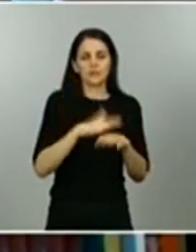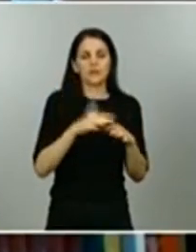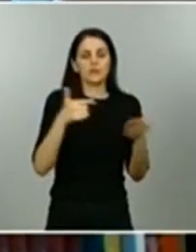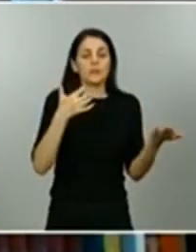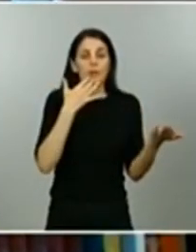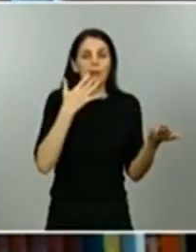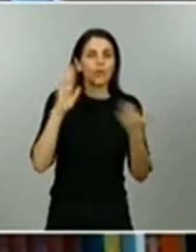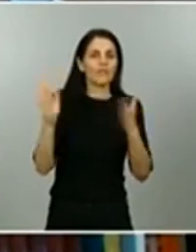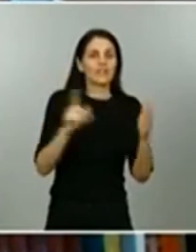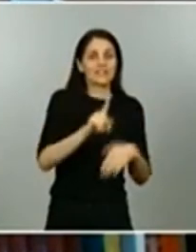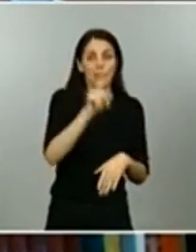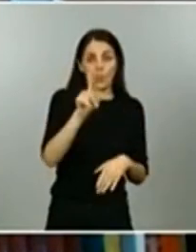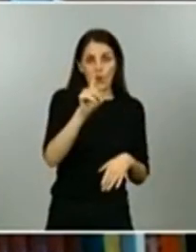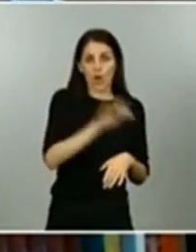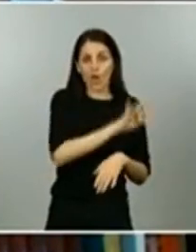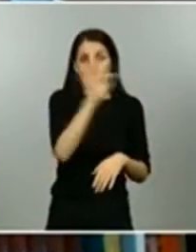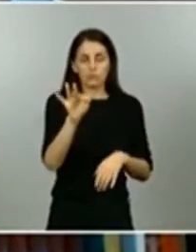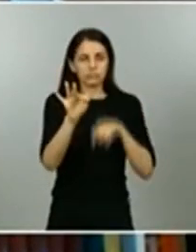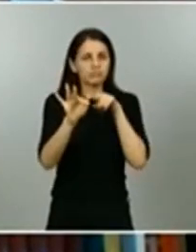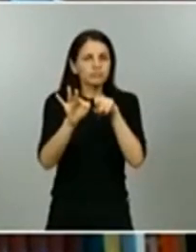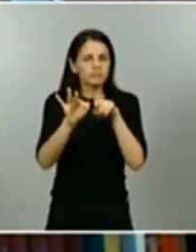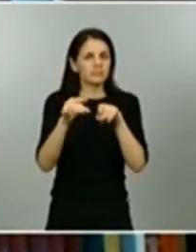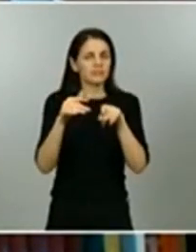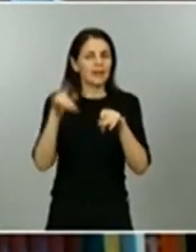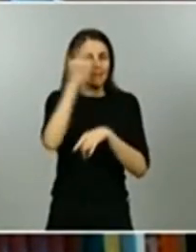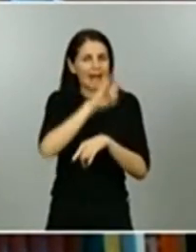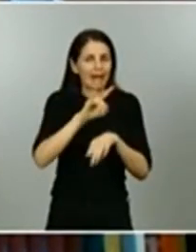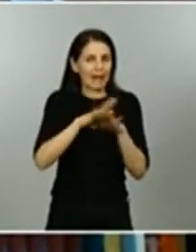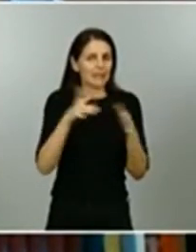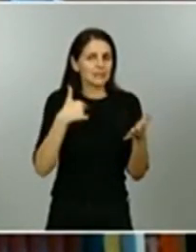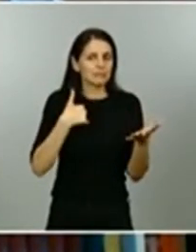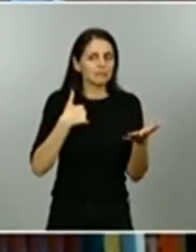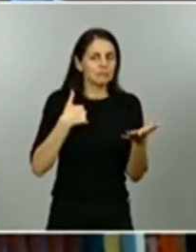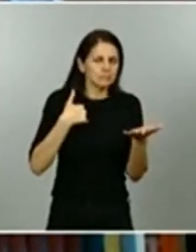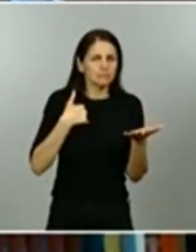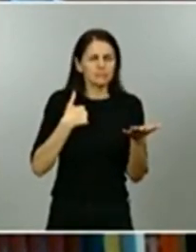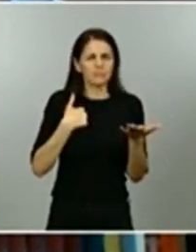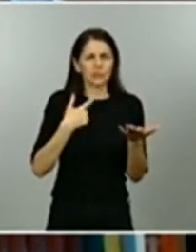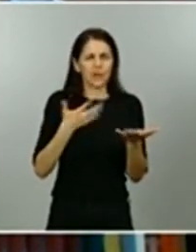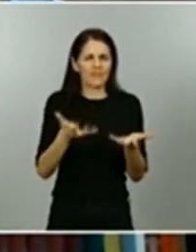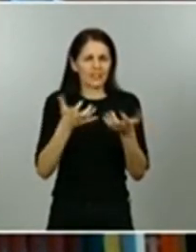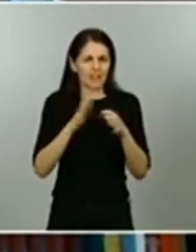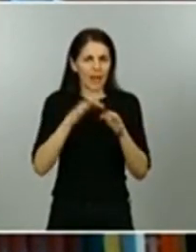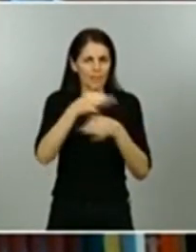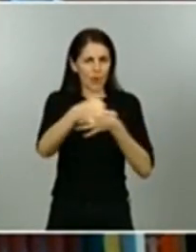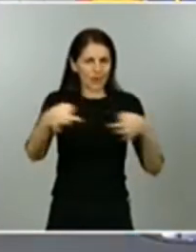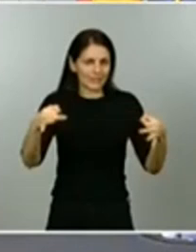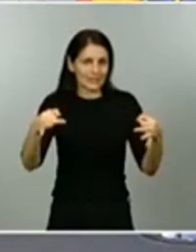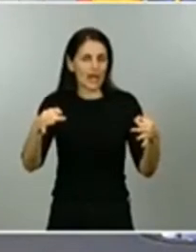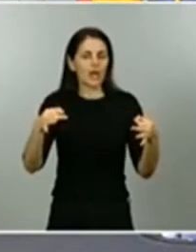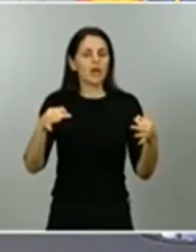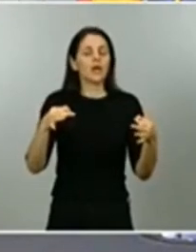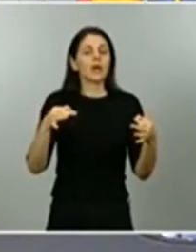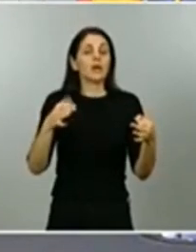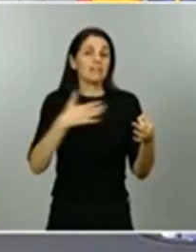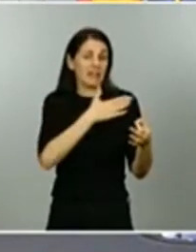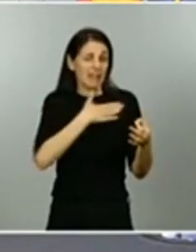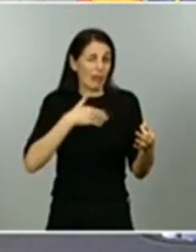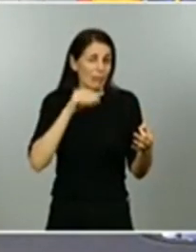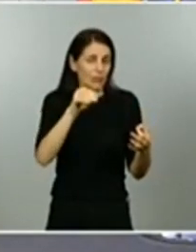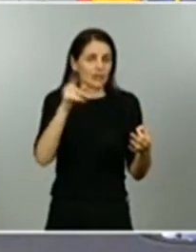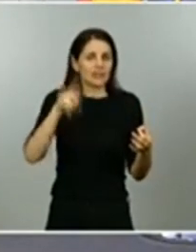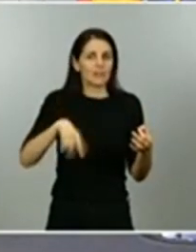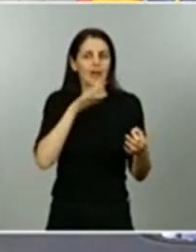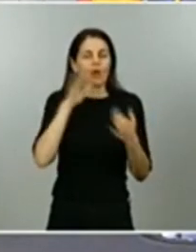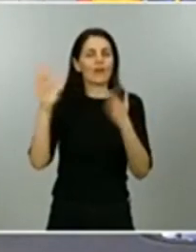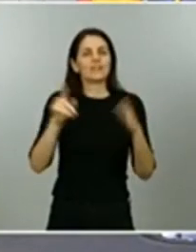entre ellas está el ser islas y si eso implica que la vuelta de las conexiones aéreas con la península van a tardar y sigue habiendo